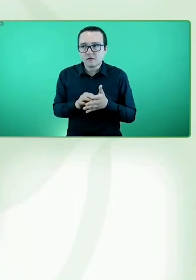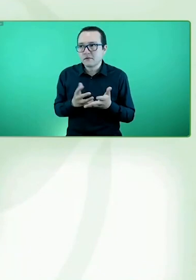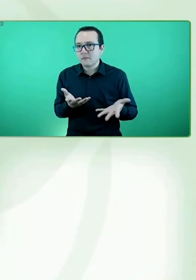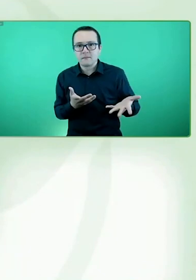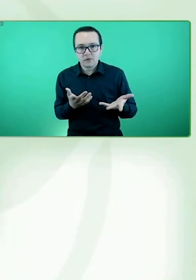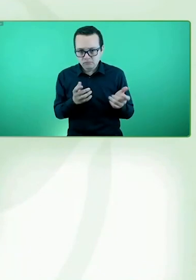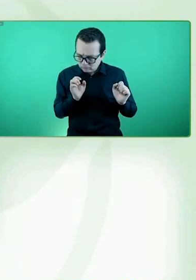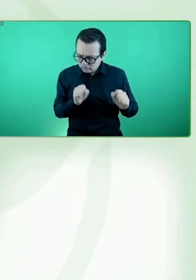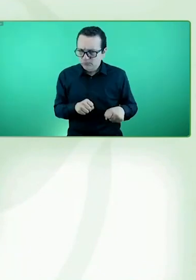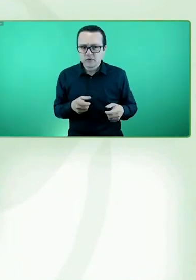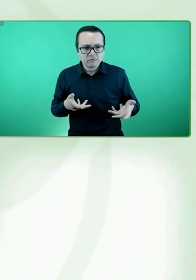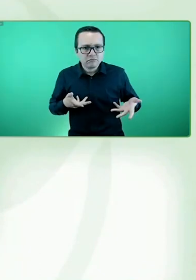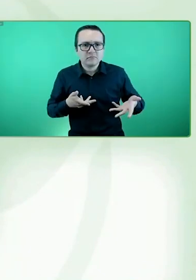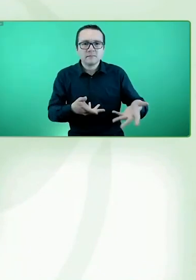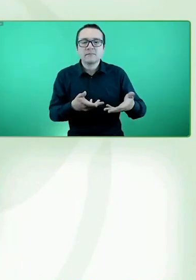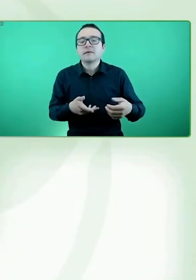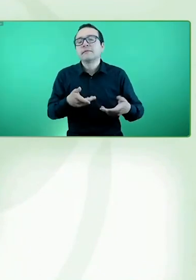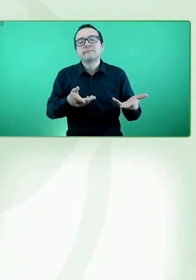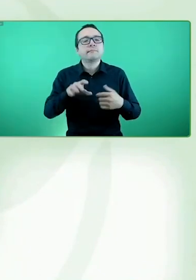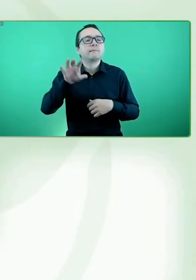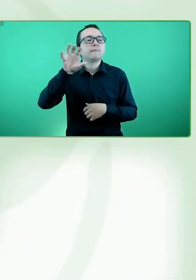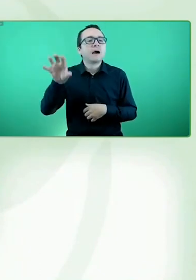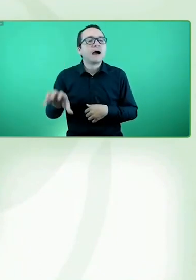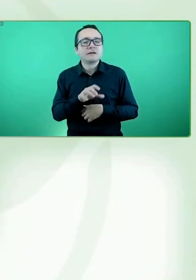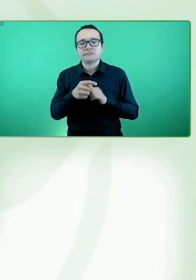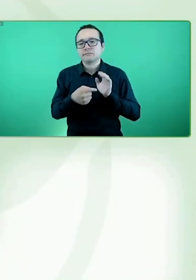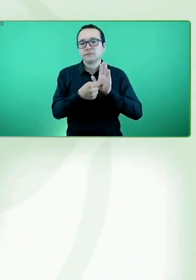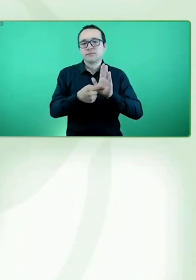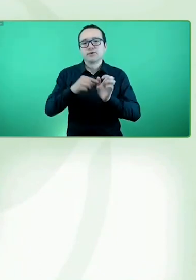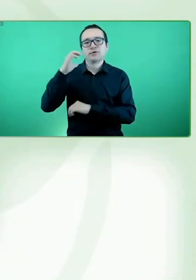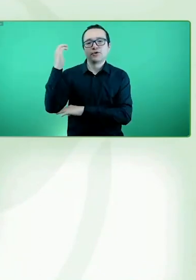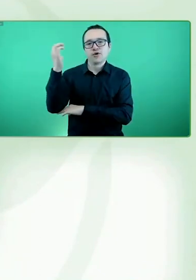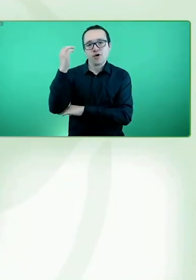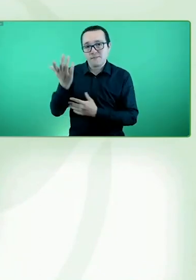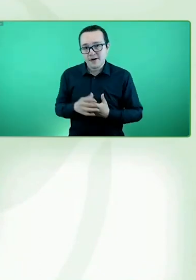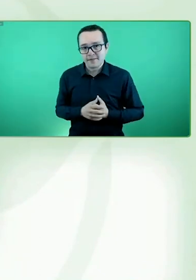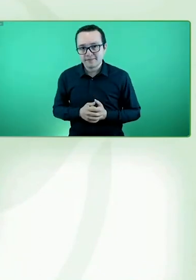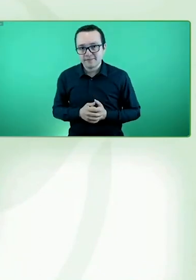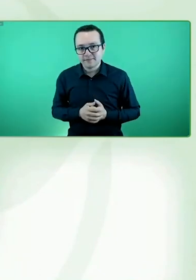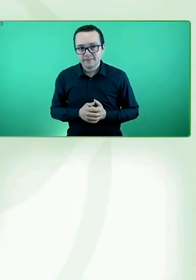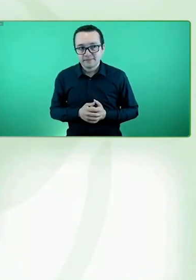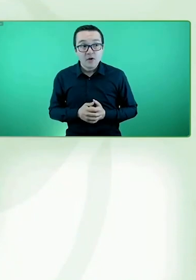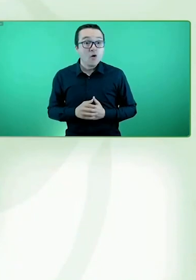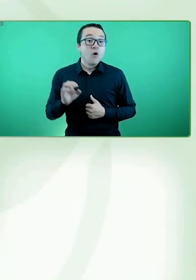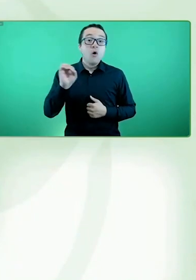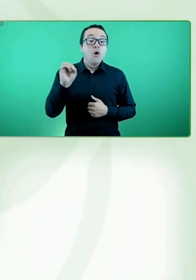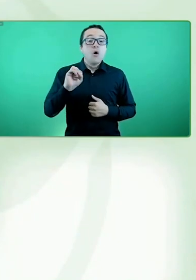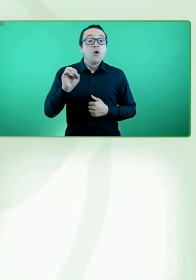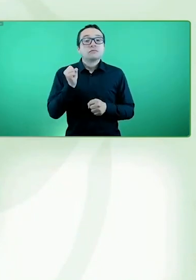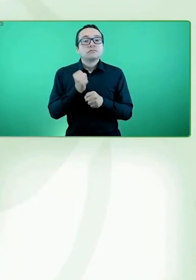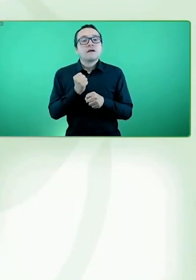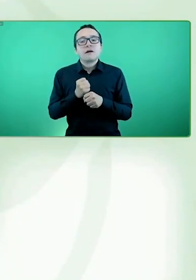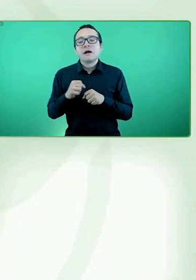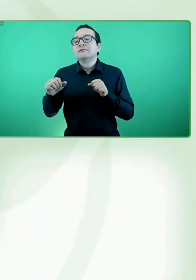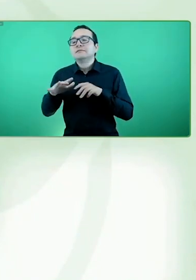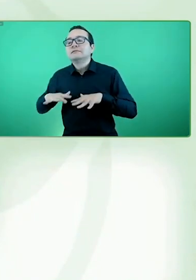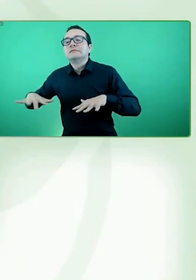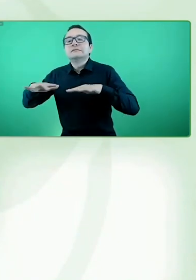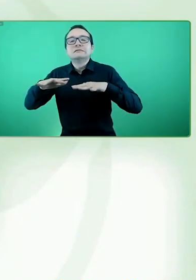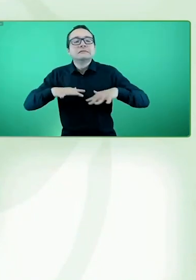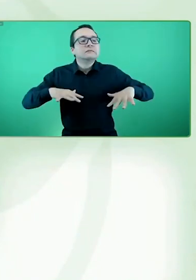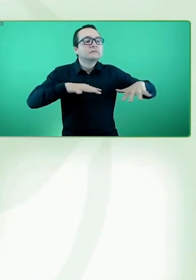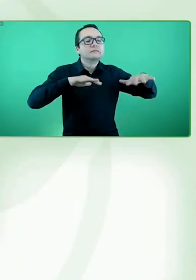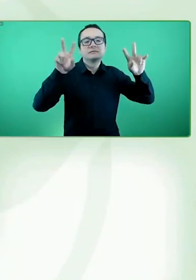como, por ejemplo, Colombia, o cómo trabajamos también desde otras áreas al lado de cada uno de los